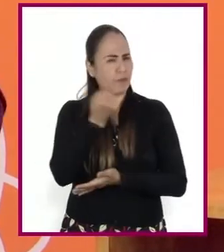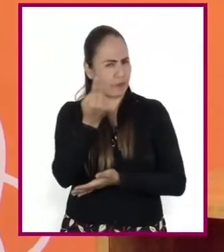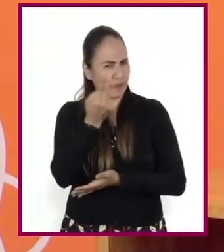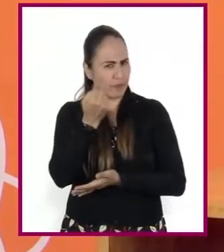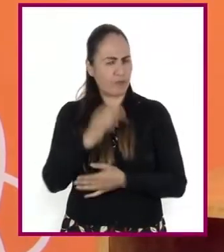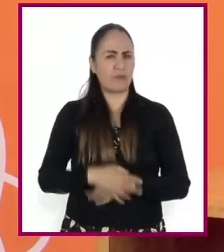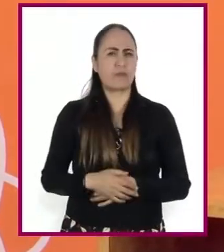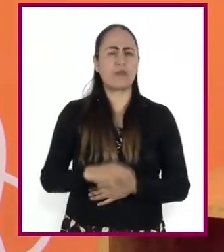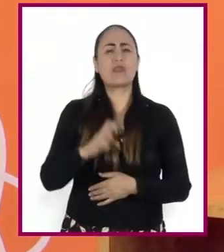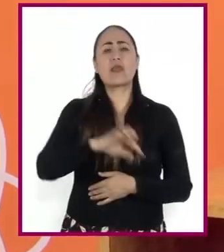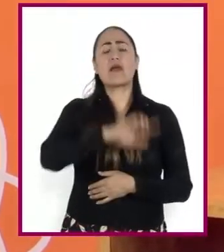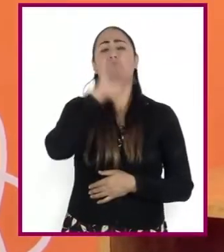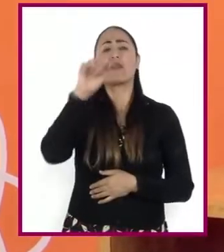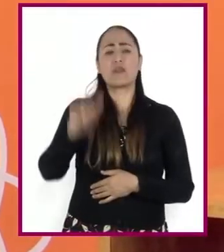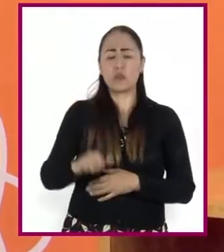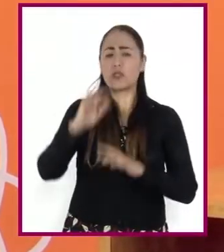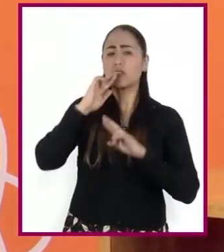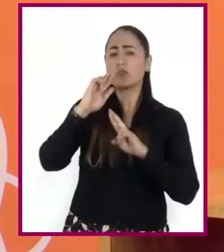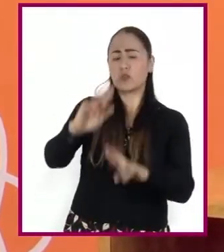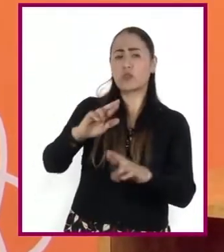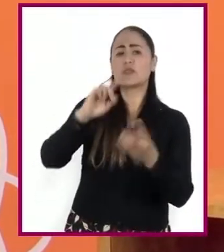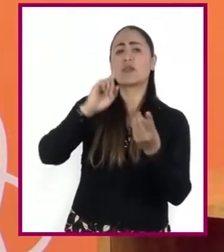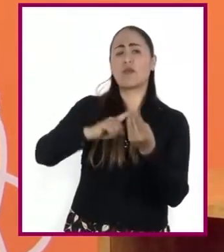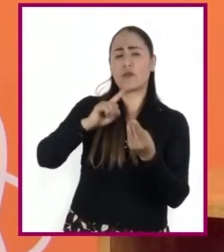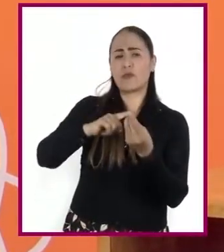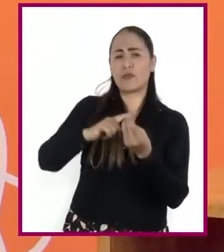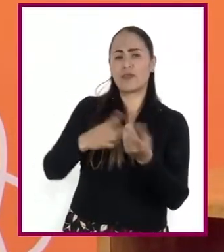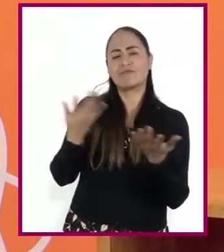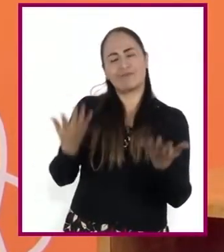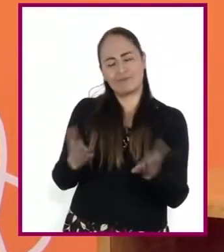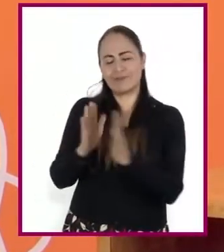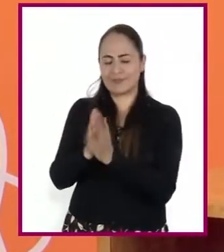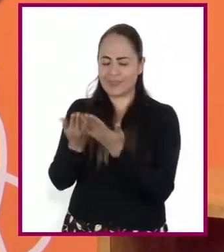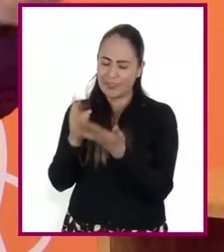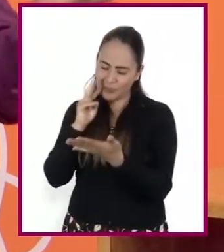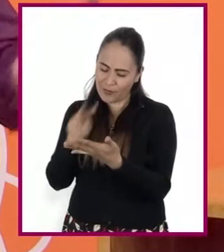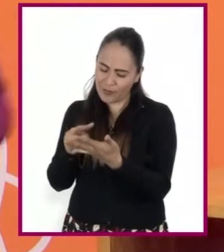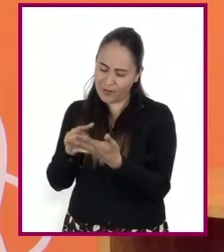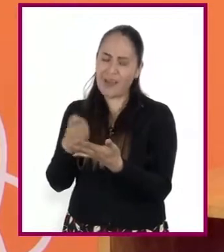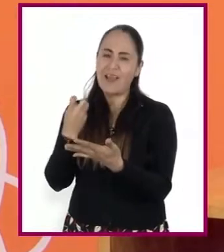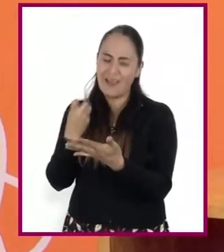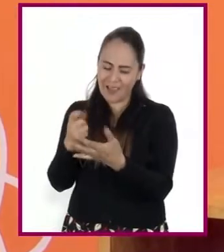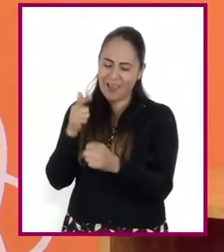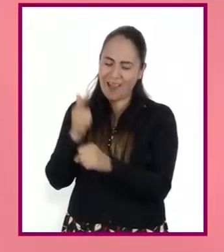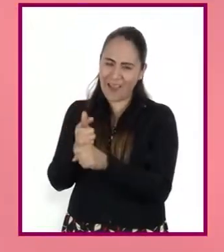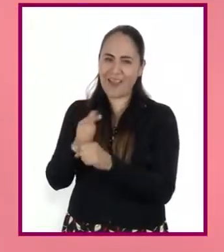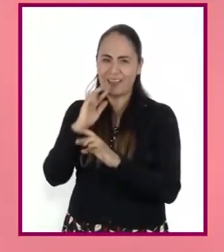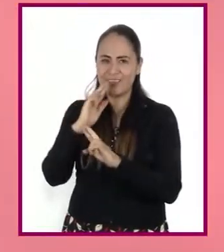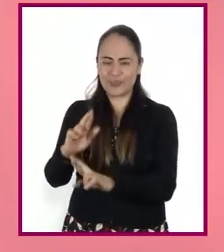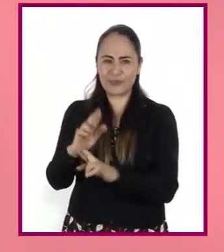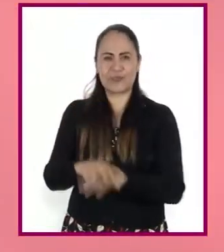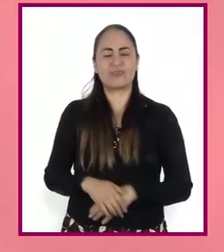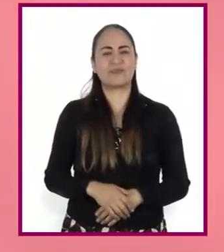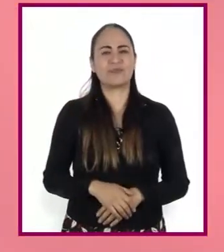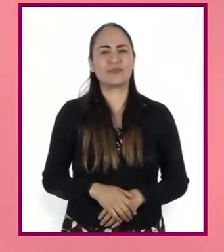Pues muchas de estas las podrán resolver al momento de consultar su libro de texto y revisar sus apuntes.